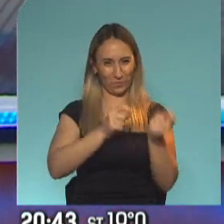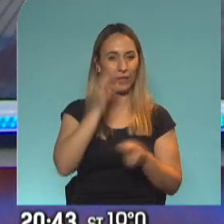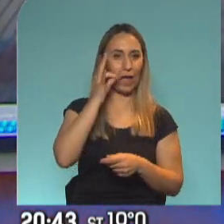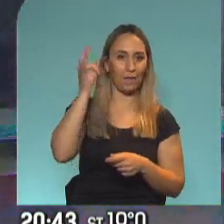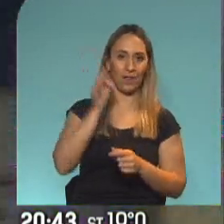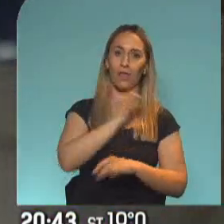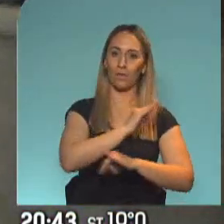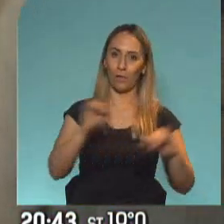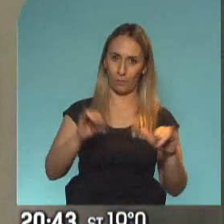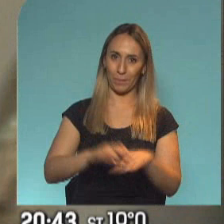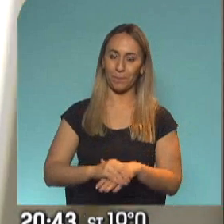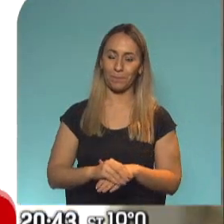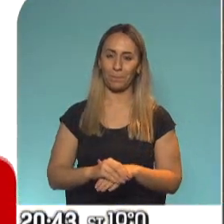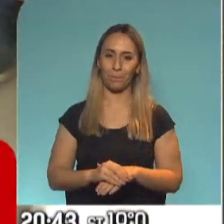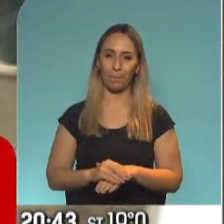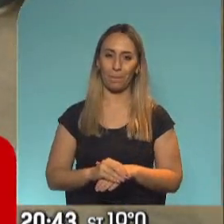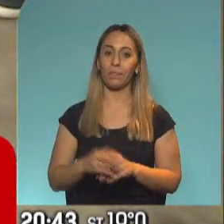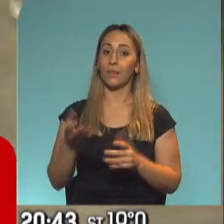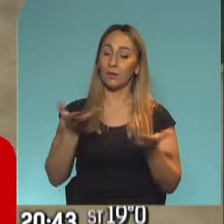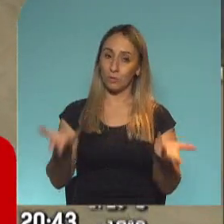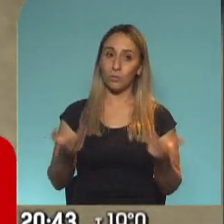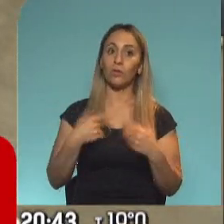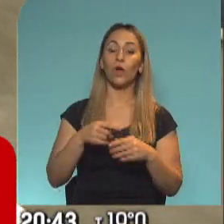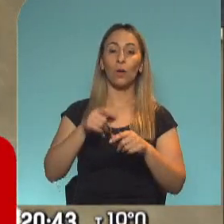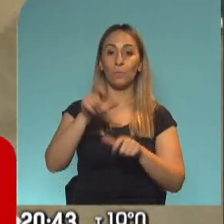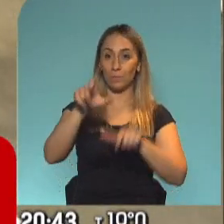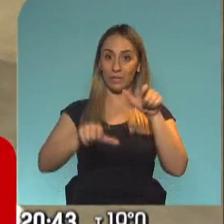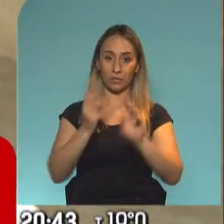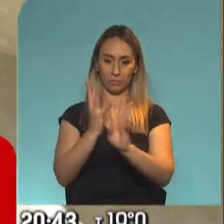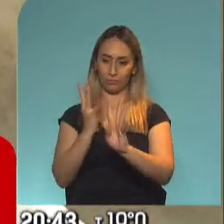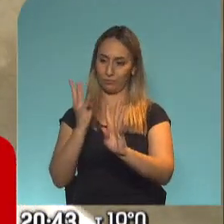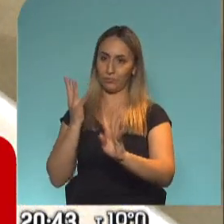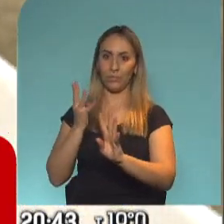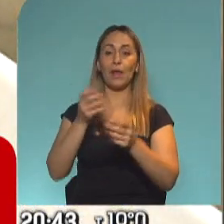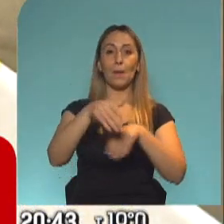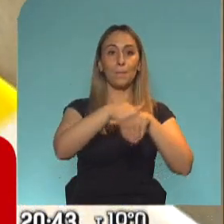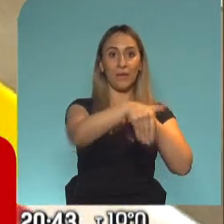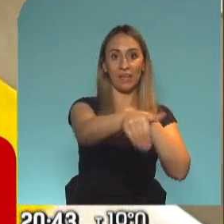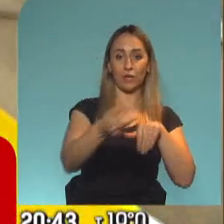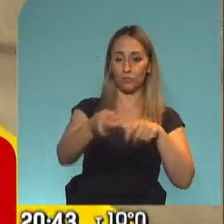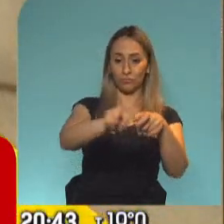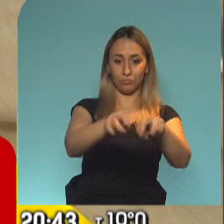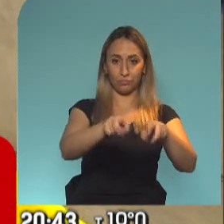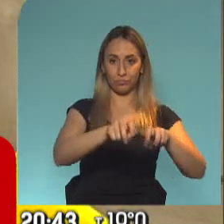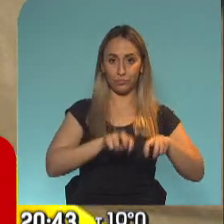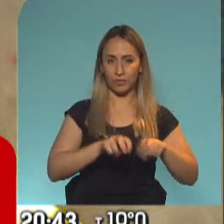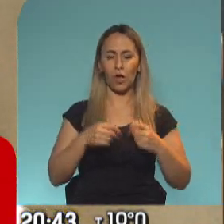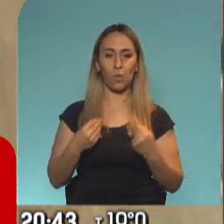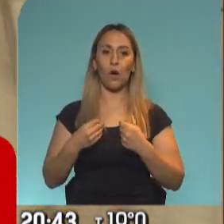Sí, efectivamente lo que va a ocurrir durante el ascenso es que las personas van a ir una por una, acercándose hasta el área del